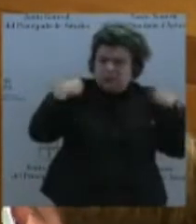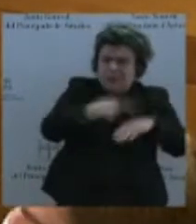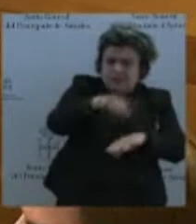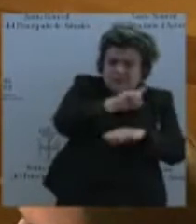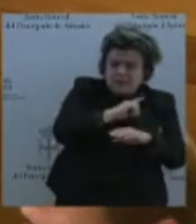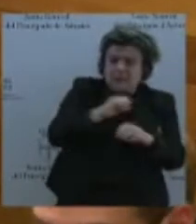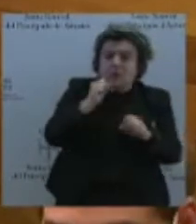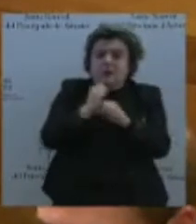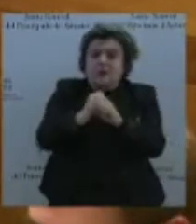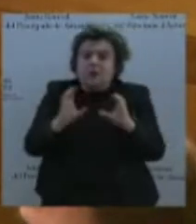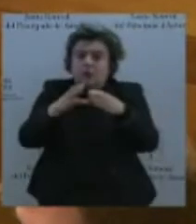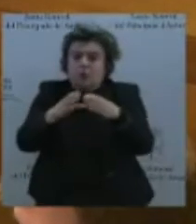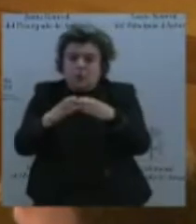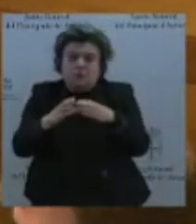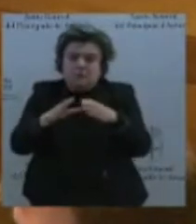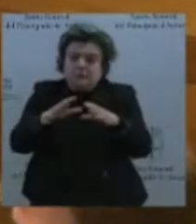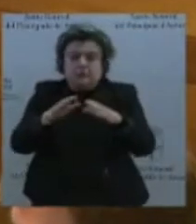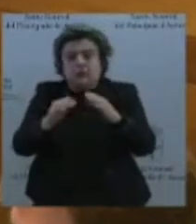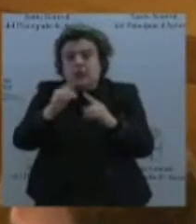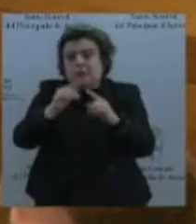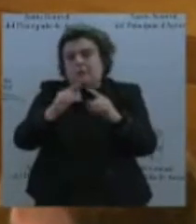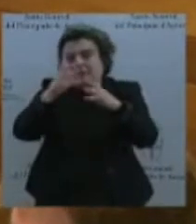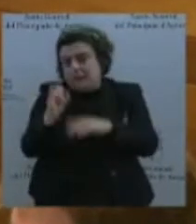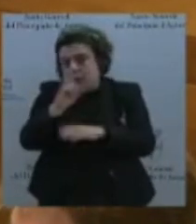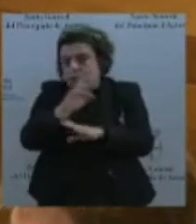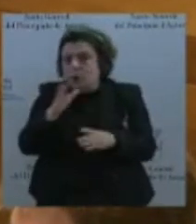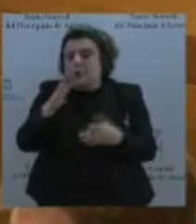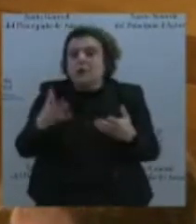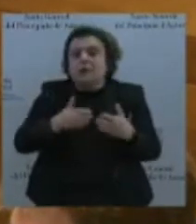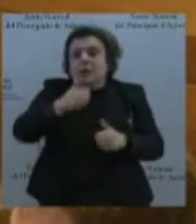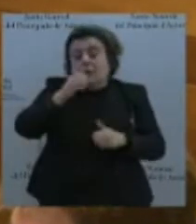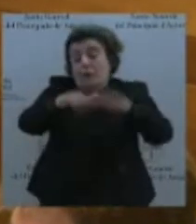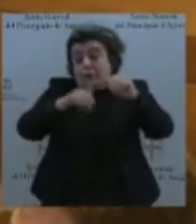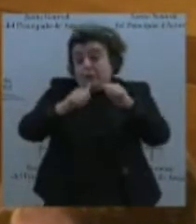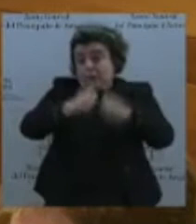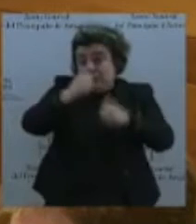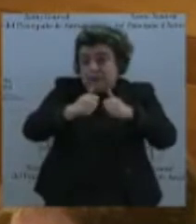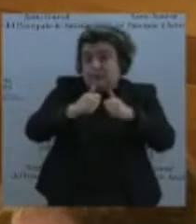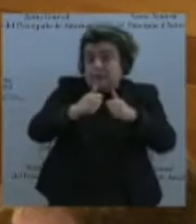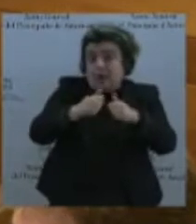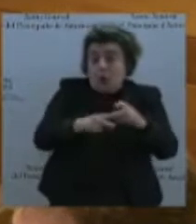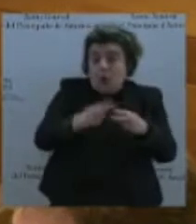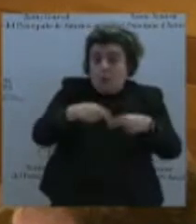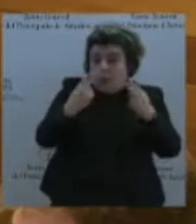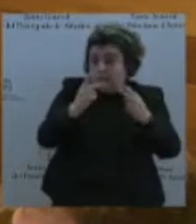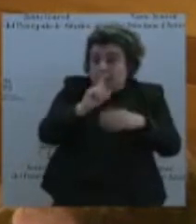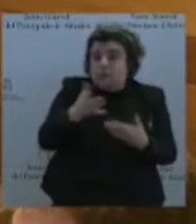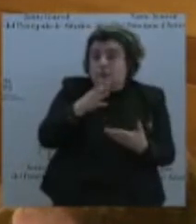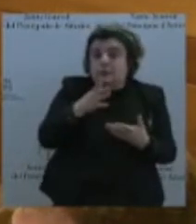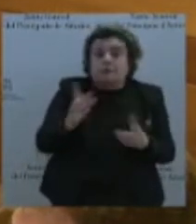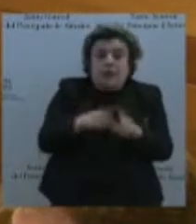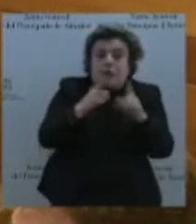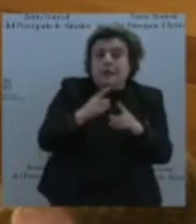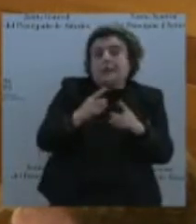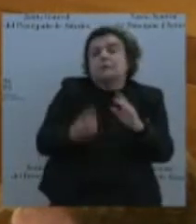oferta de empleo público específica de estas categorías, a pesar de que su creación se remonta a 2005. Y lo único que me